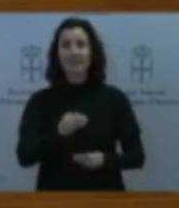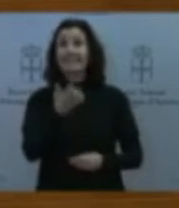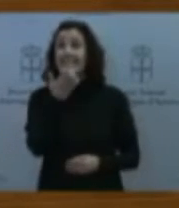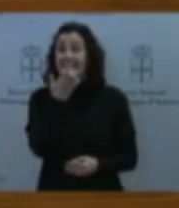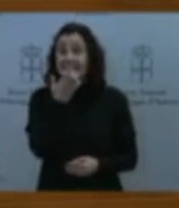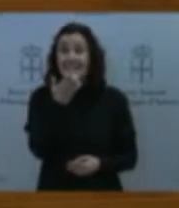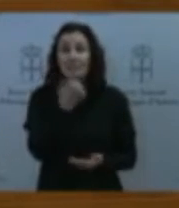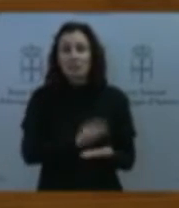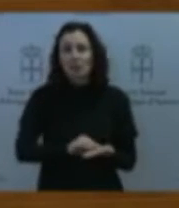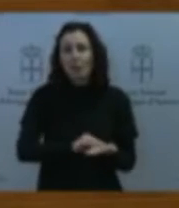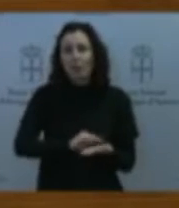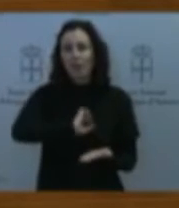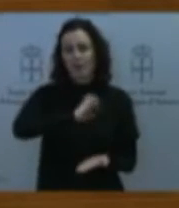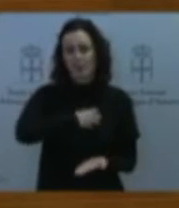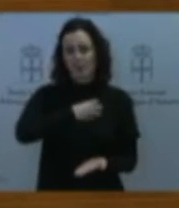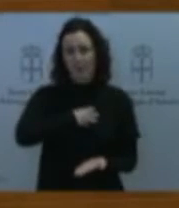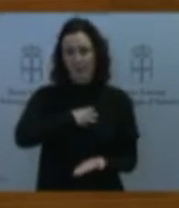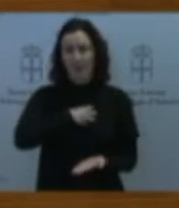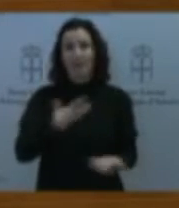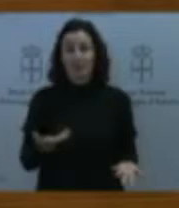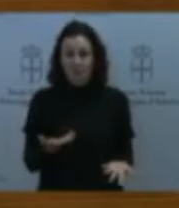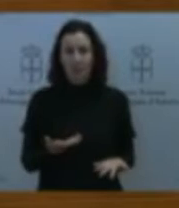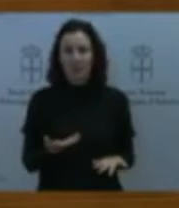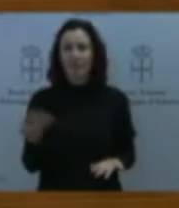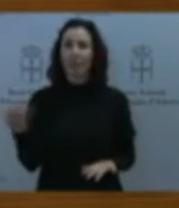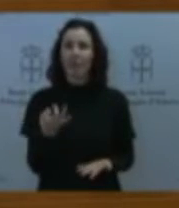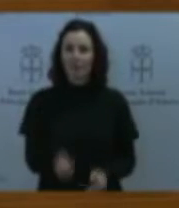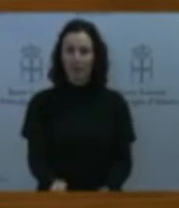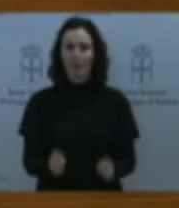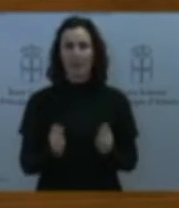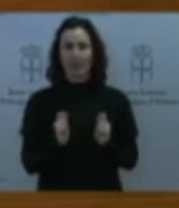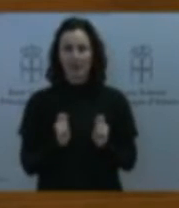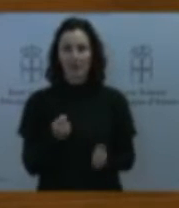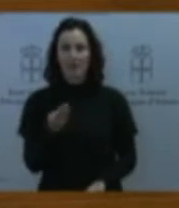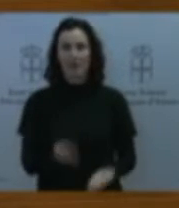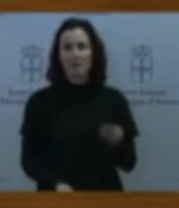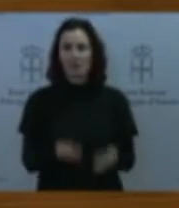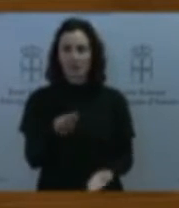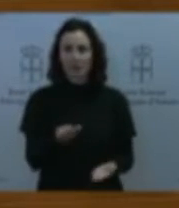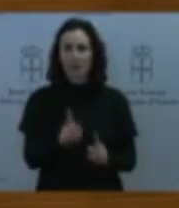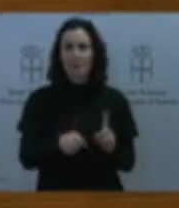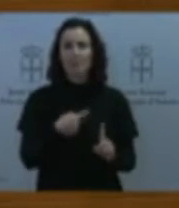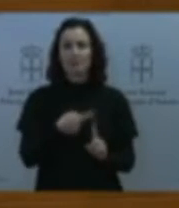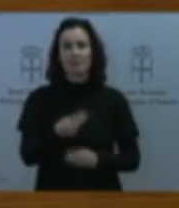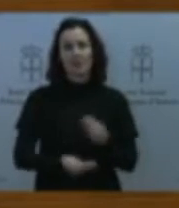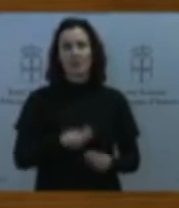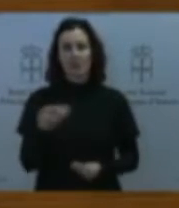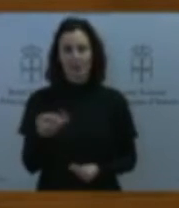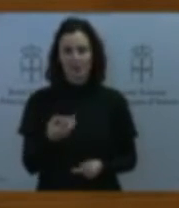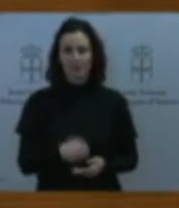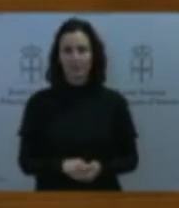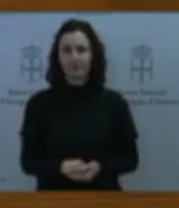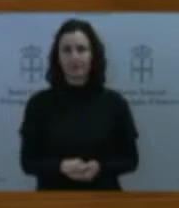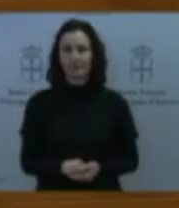situación tendrán que aportar la evaluación y tendrán que llevarla a cabo porque el legislador ha dicho que se haga así